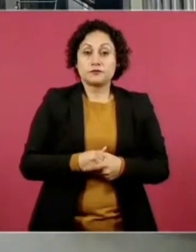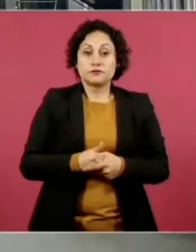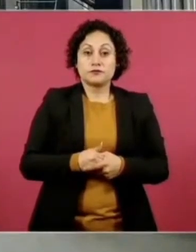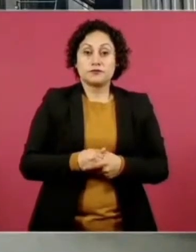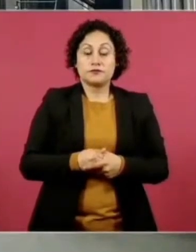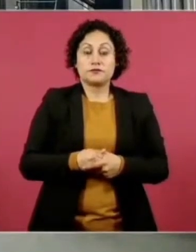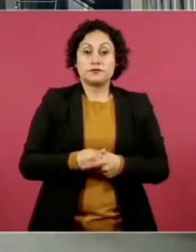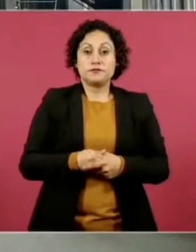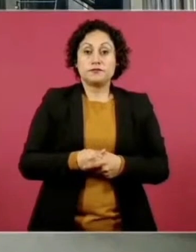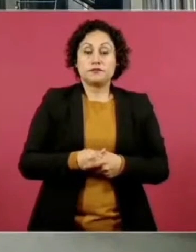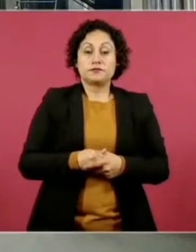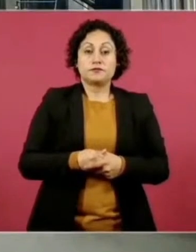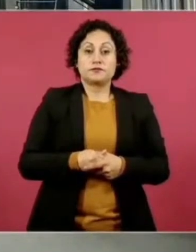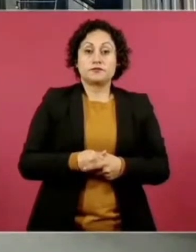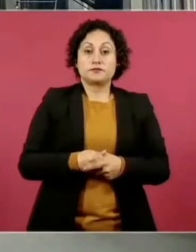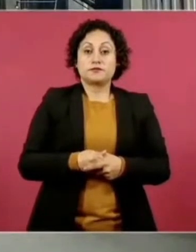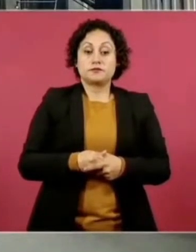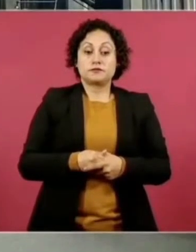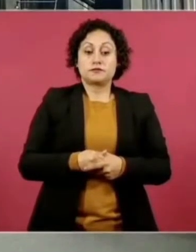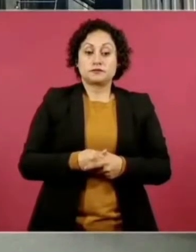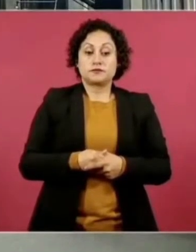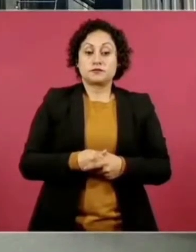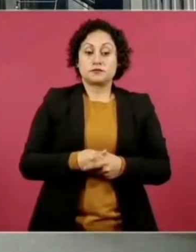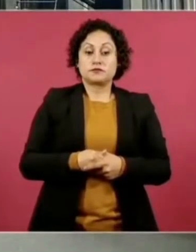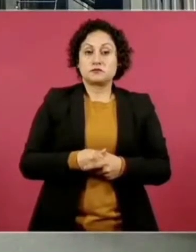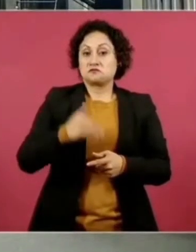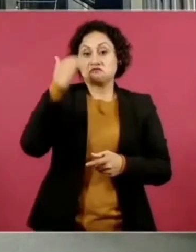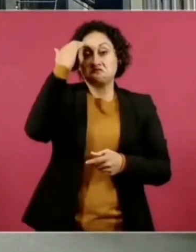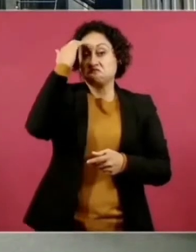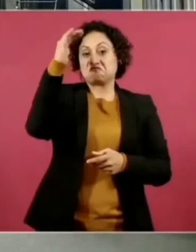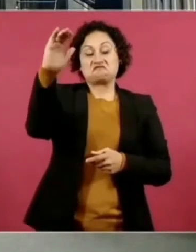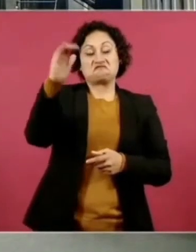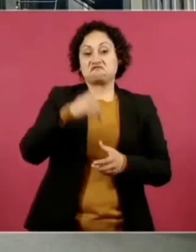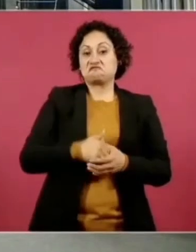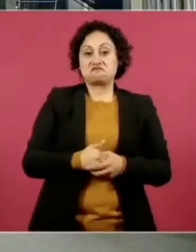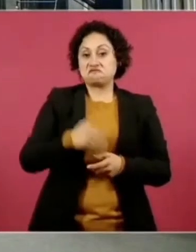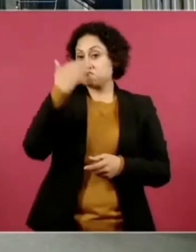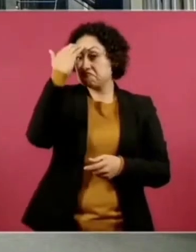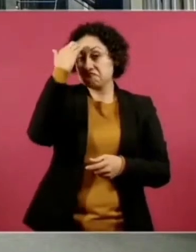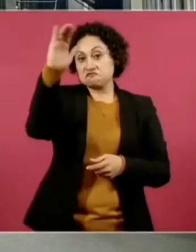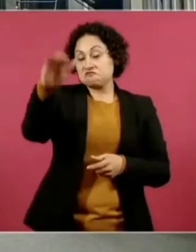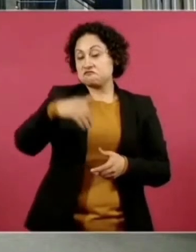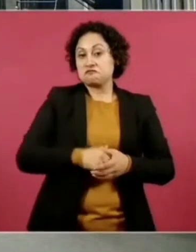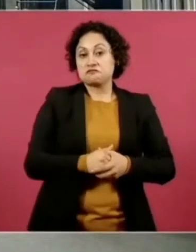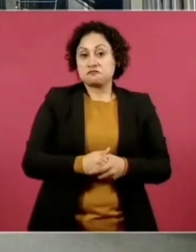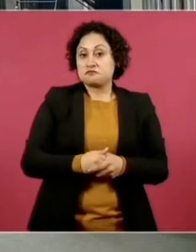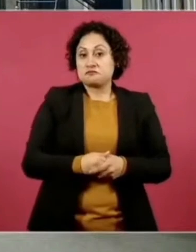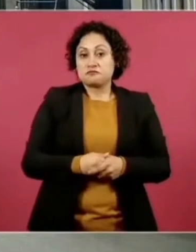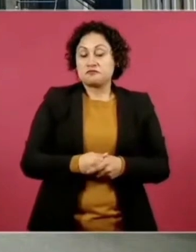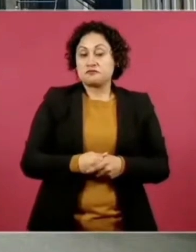No conozco a nadie. No, sería bueno que